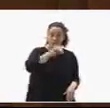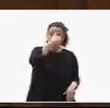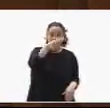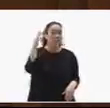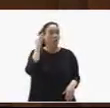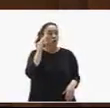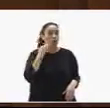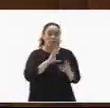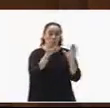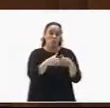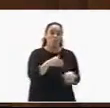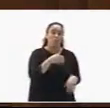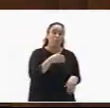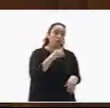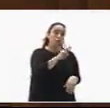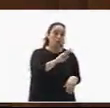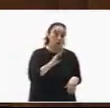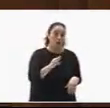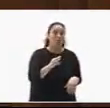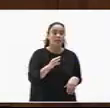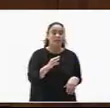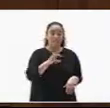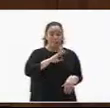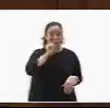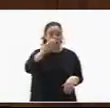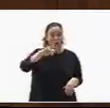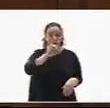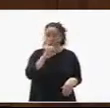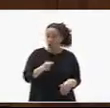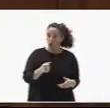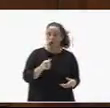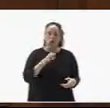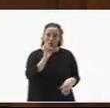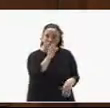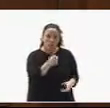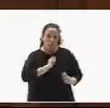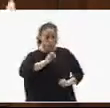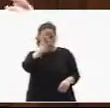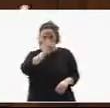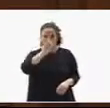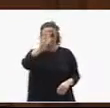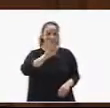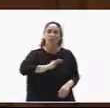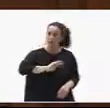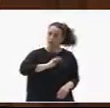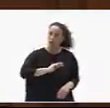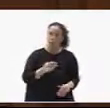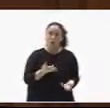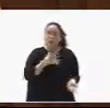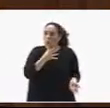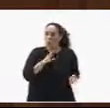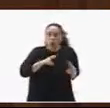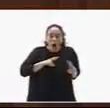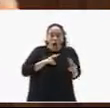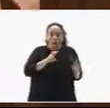señor Antona. Señor Antona, la verdad que usted nos ha sorprendido y bastante pasar de la más absoluta